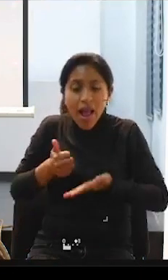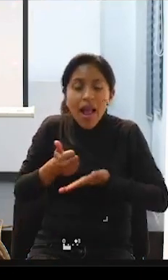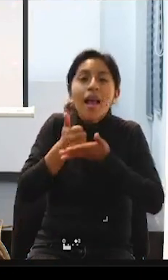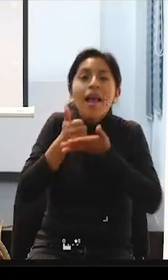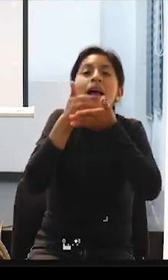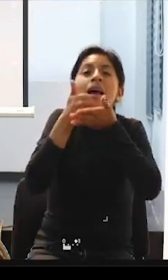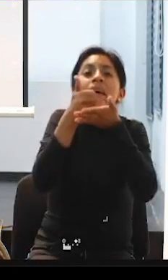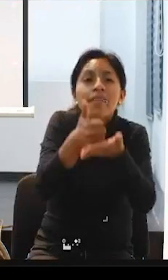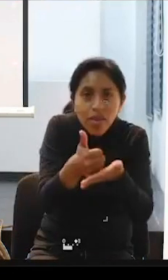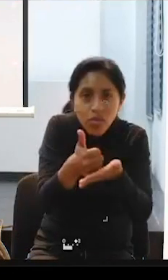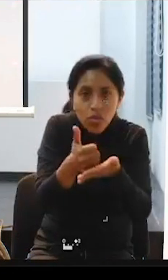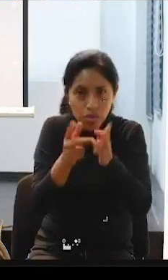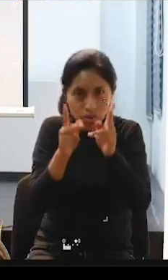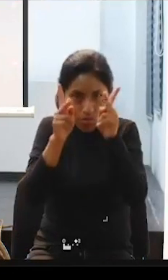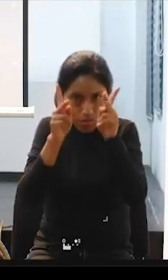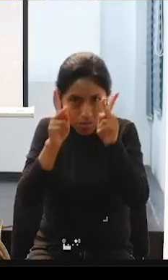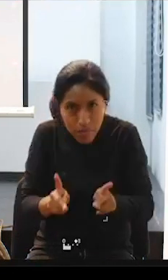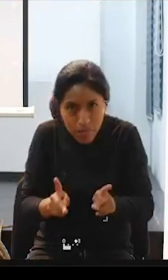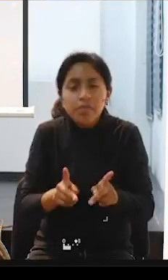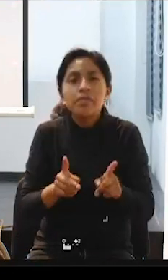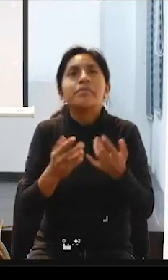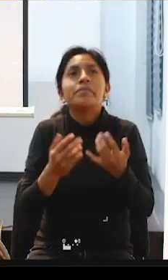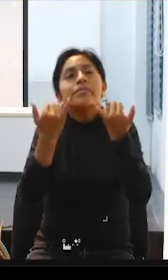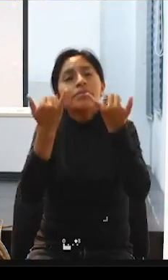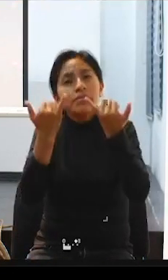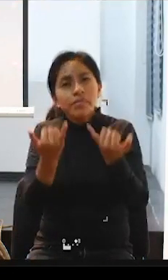en que nos falta